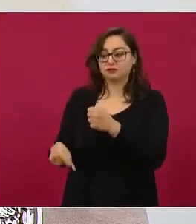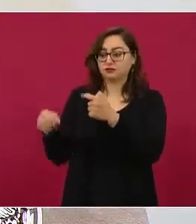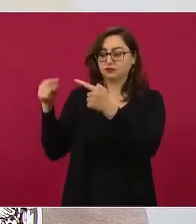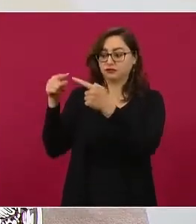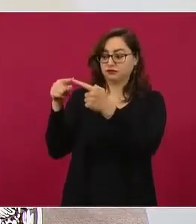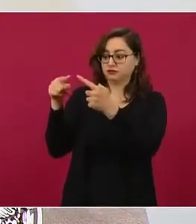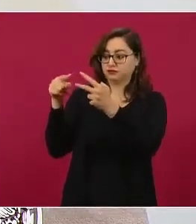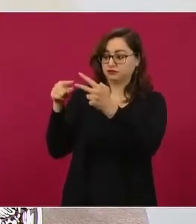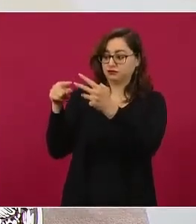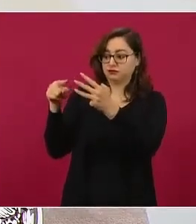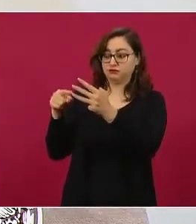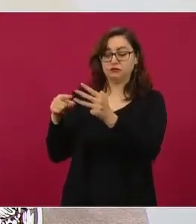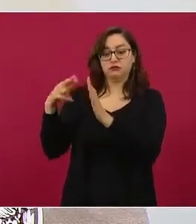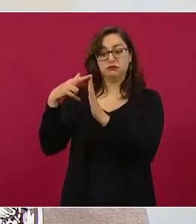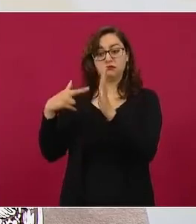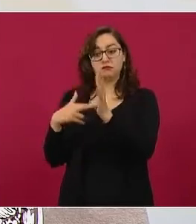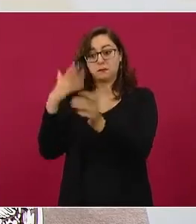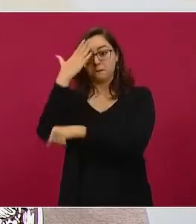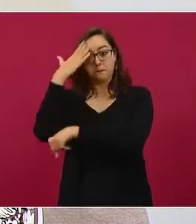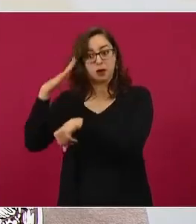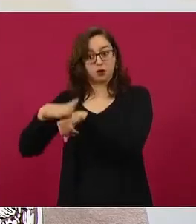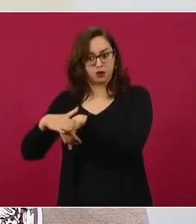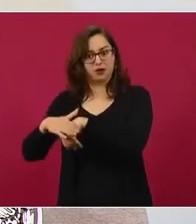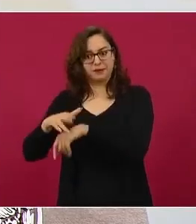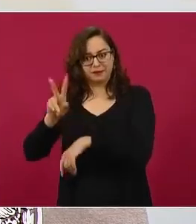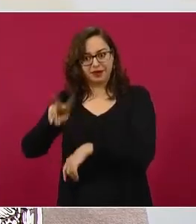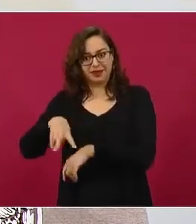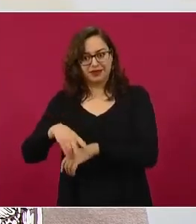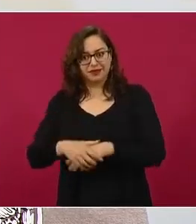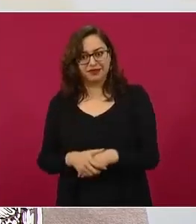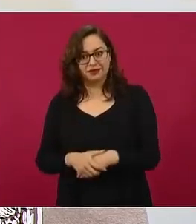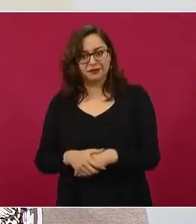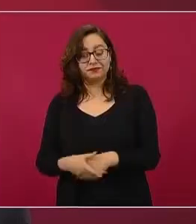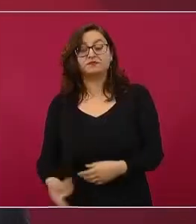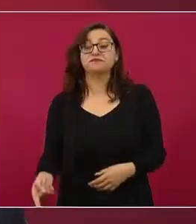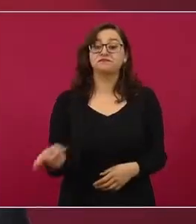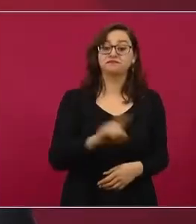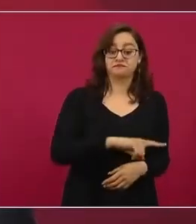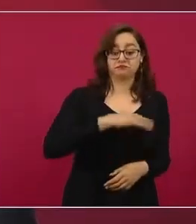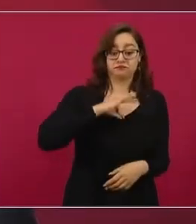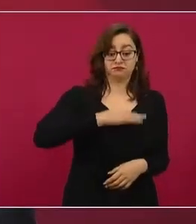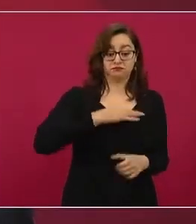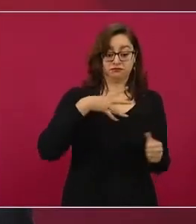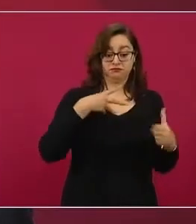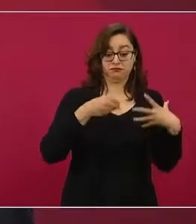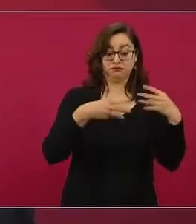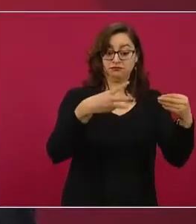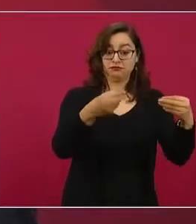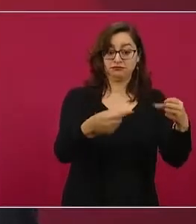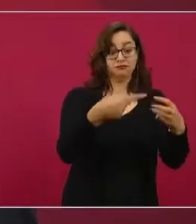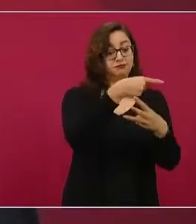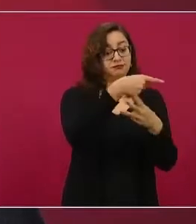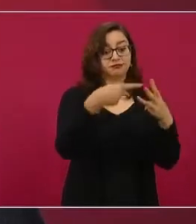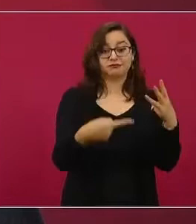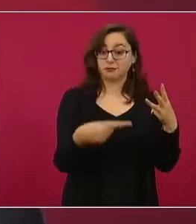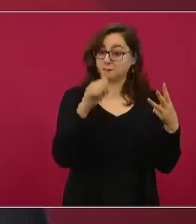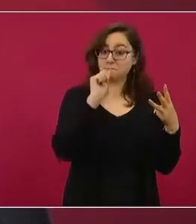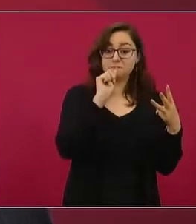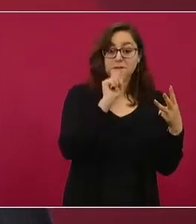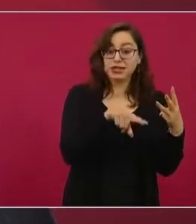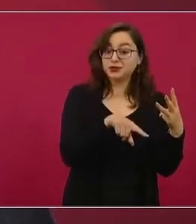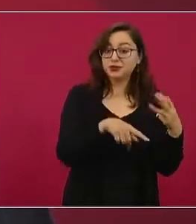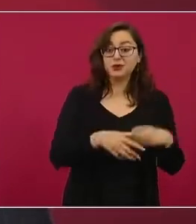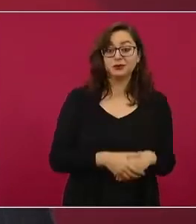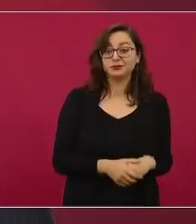principios también son importantes en una emergencia como esta, una situación sanitaria como una epidemia o una pandemia,